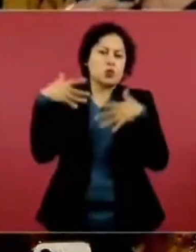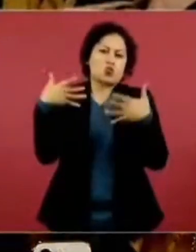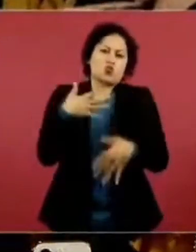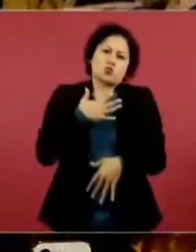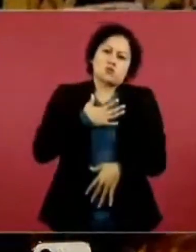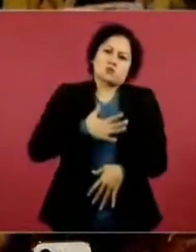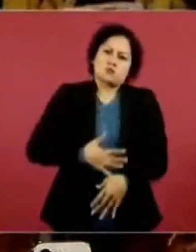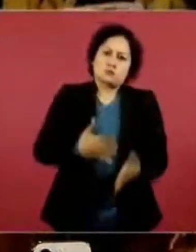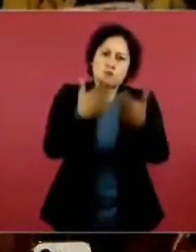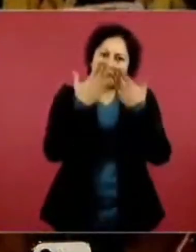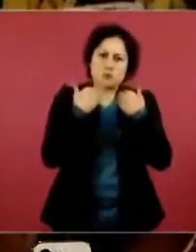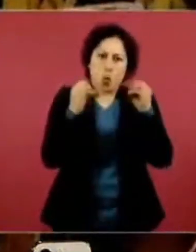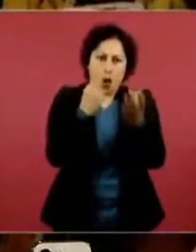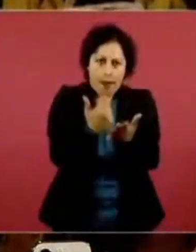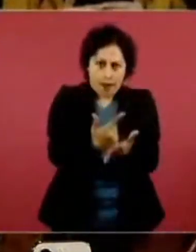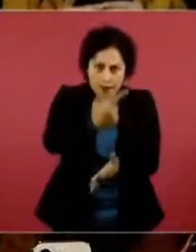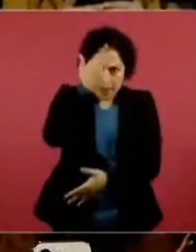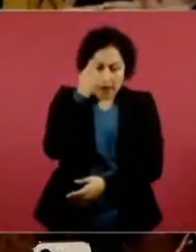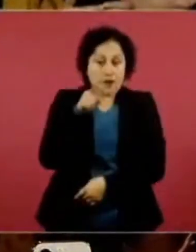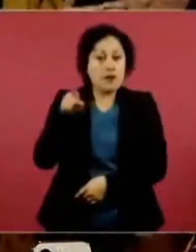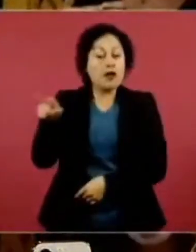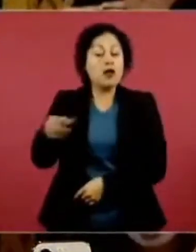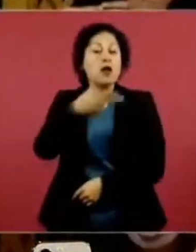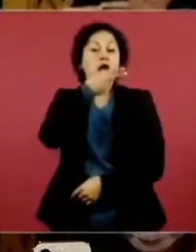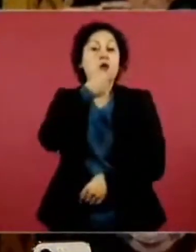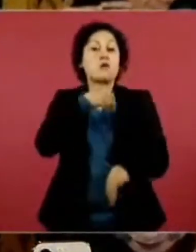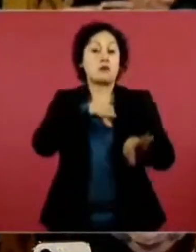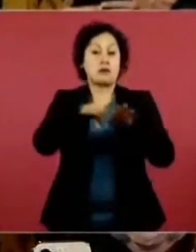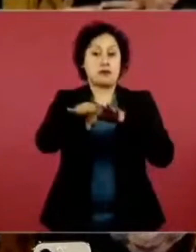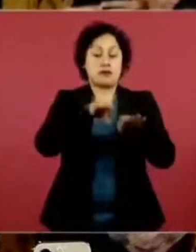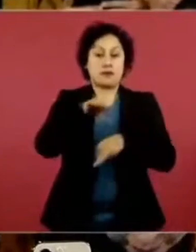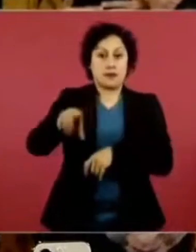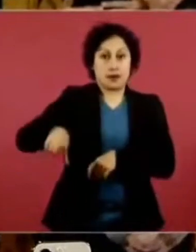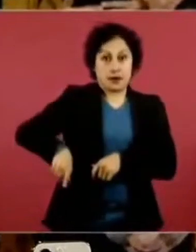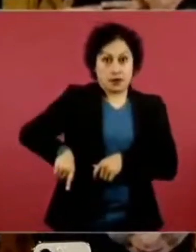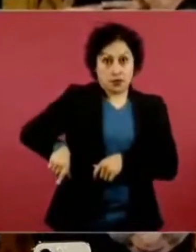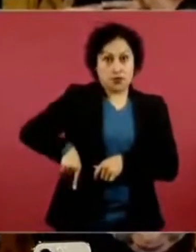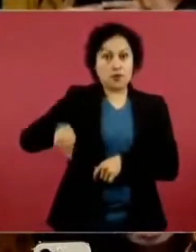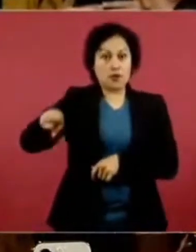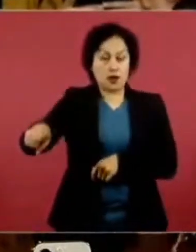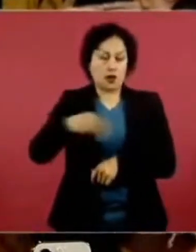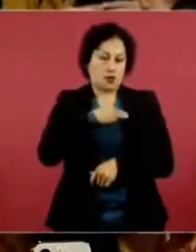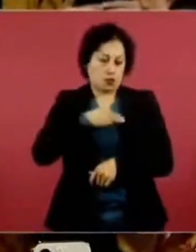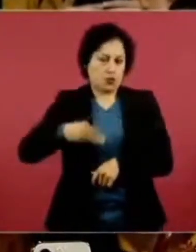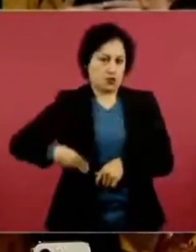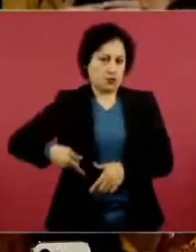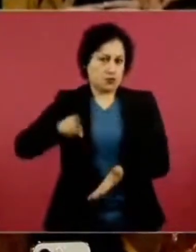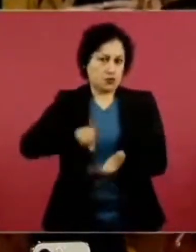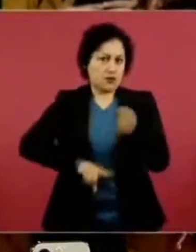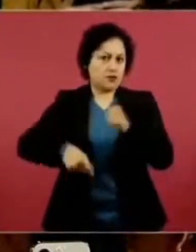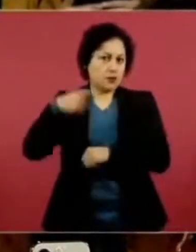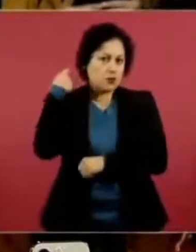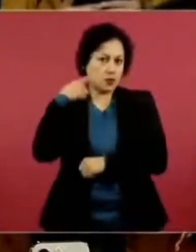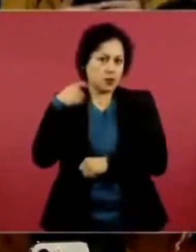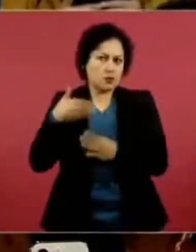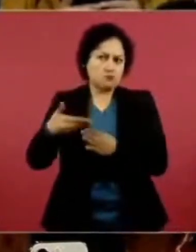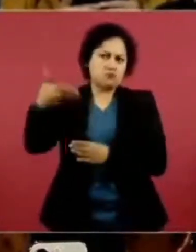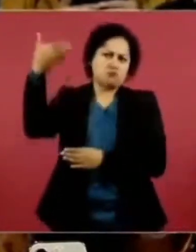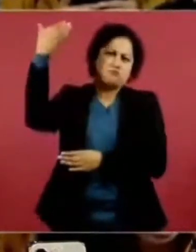Hay un exfuncionario de ahí del municipio de Querétaro de hace ya algunos trienios,